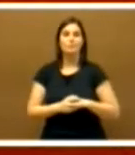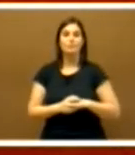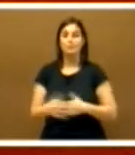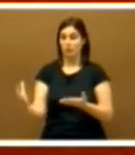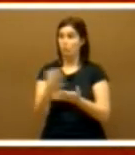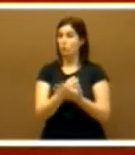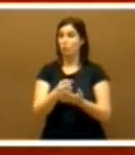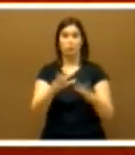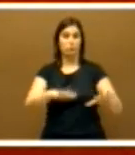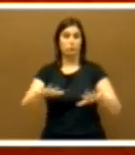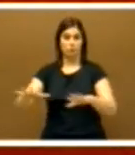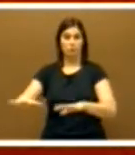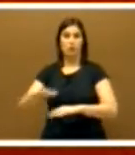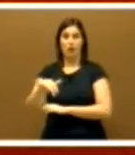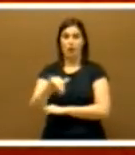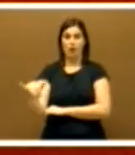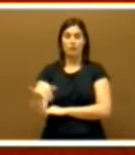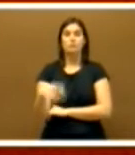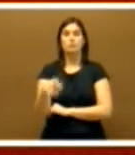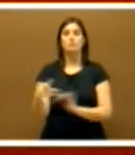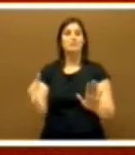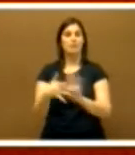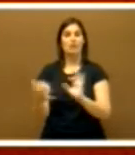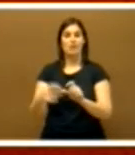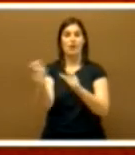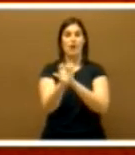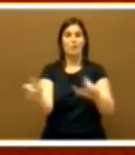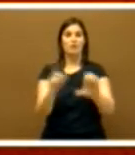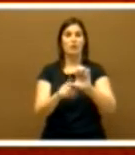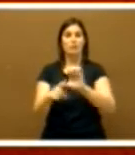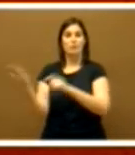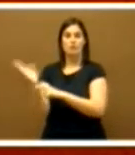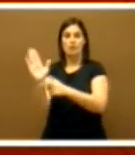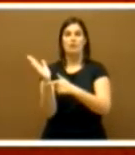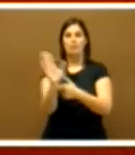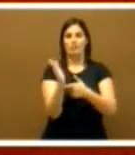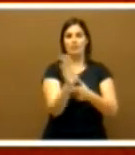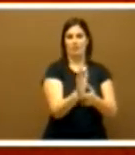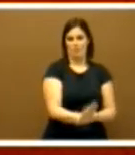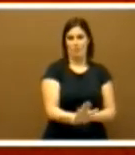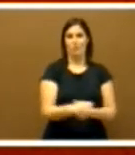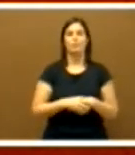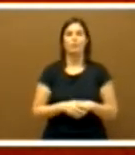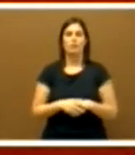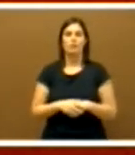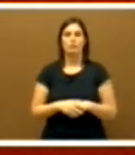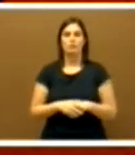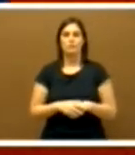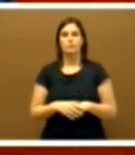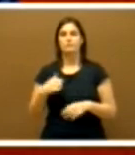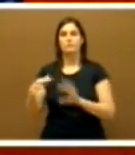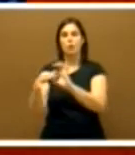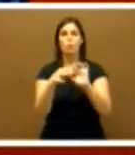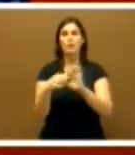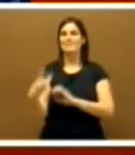aquí presentes representamos a todos y cada uno de nuestros paisanos, los extremeños. Nos unen tres